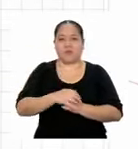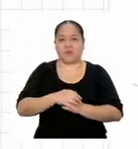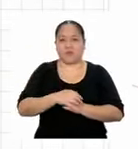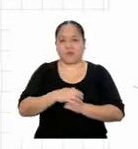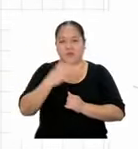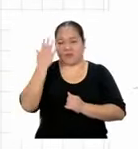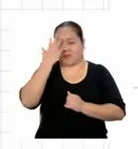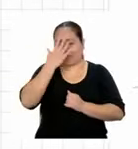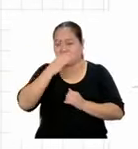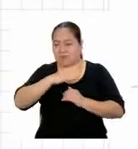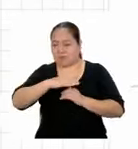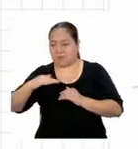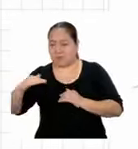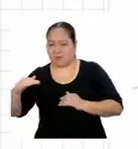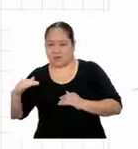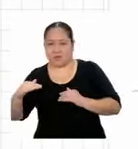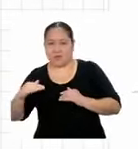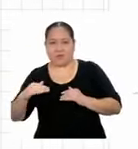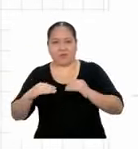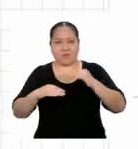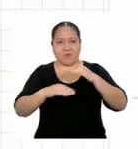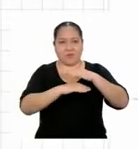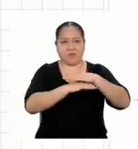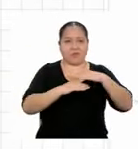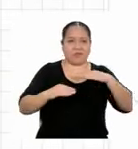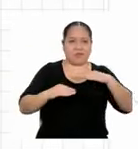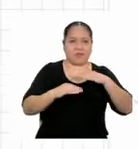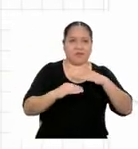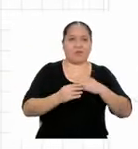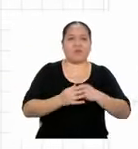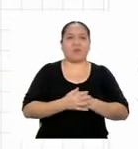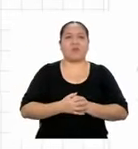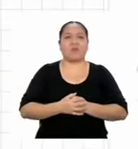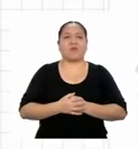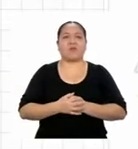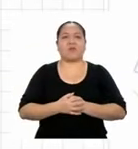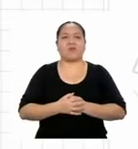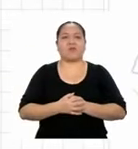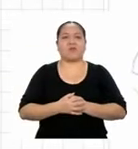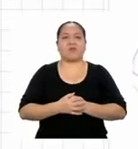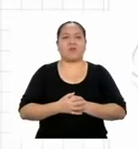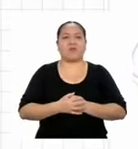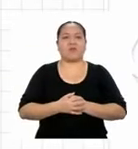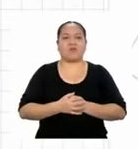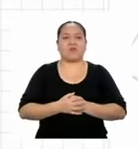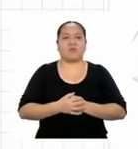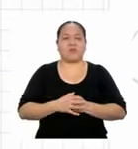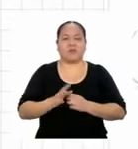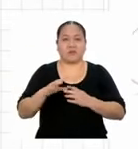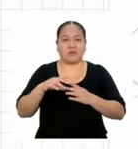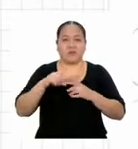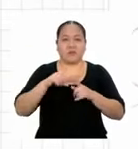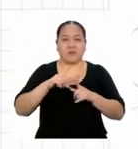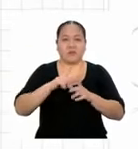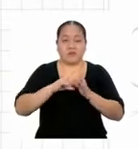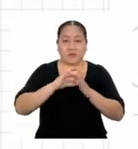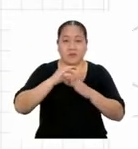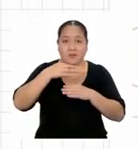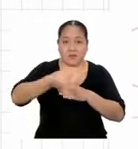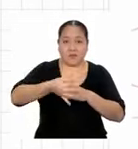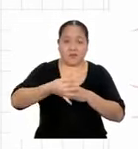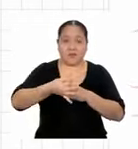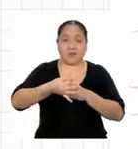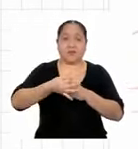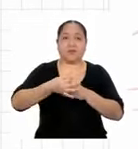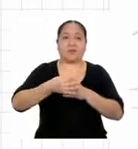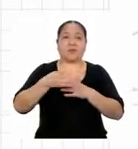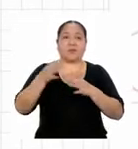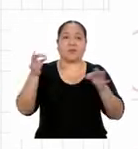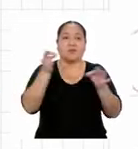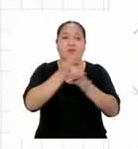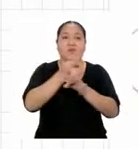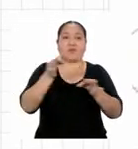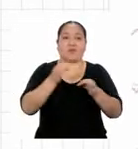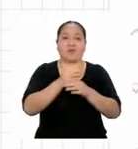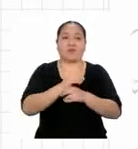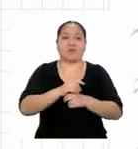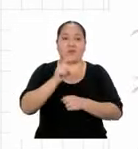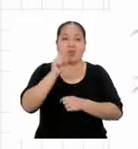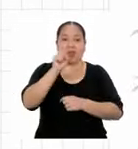sombra del edificio sobre la longitud de mi sombra. Y luego, solo reemplazamos datos. X